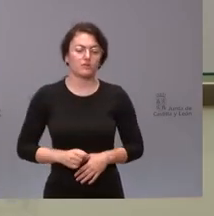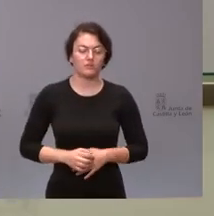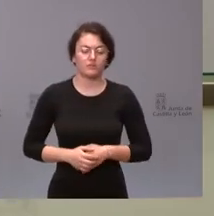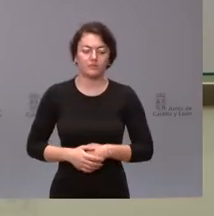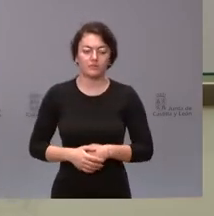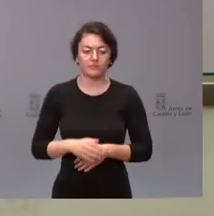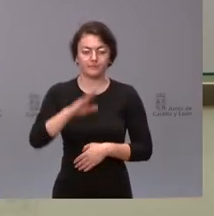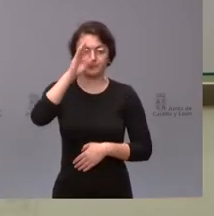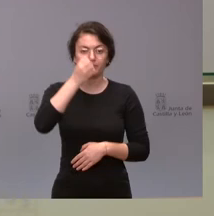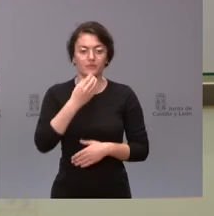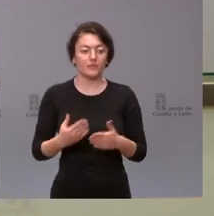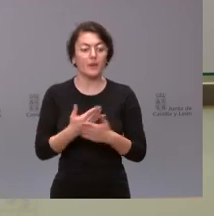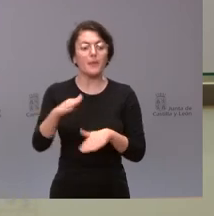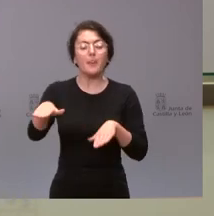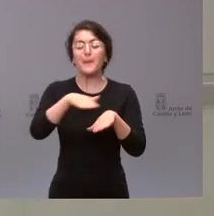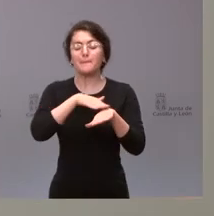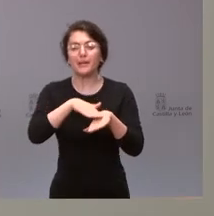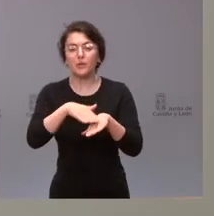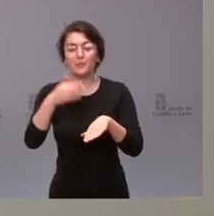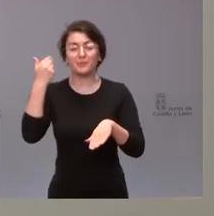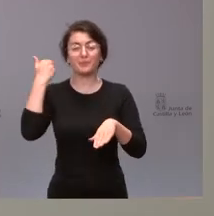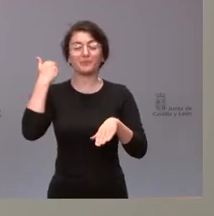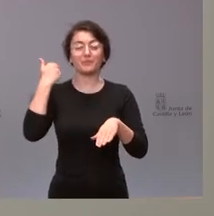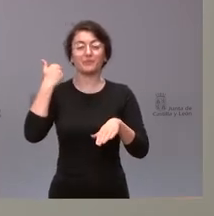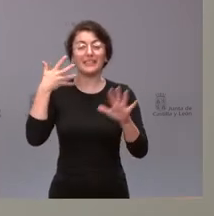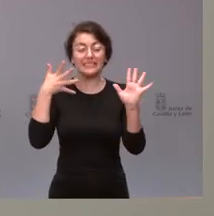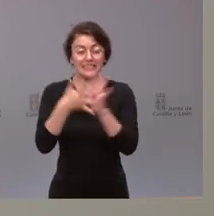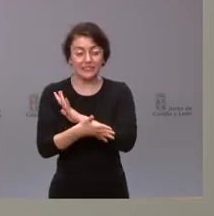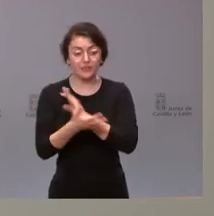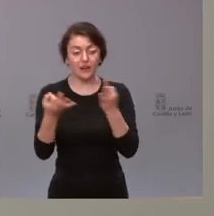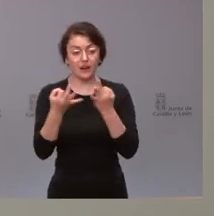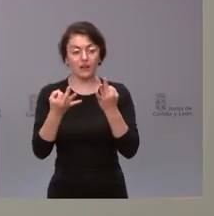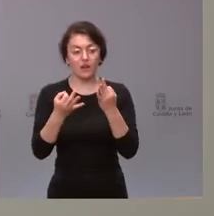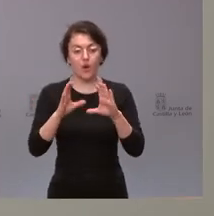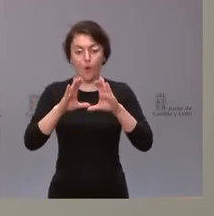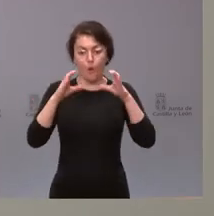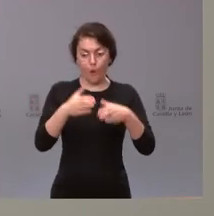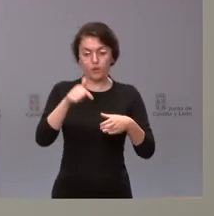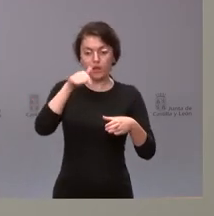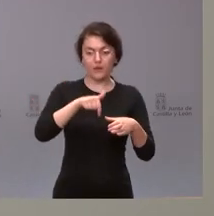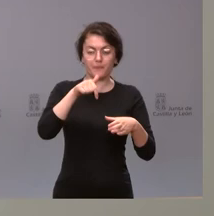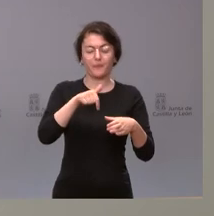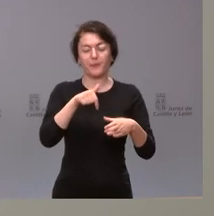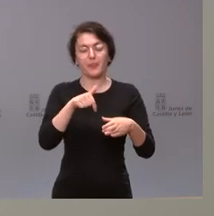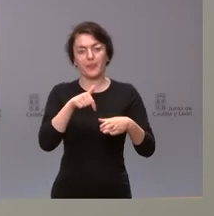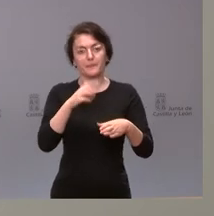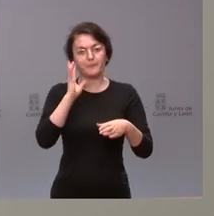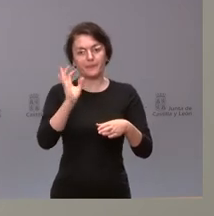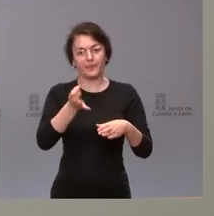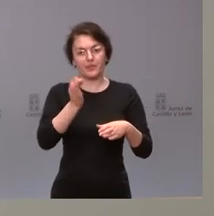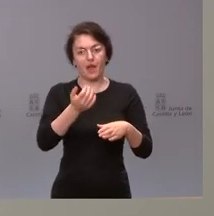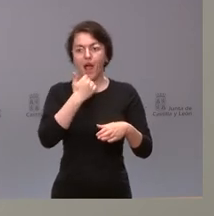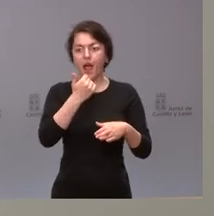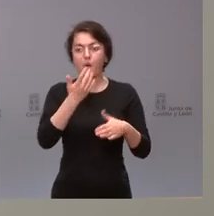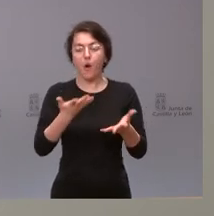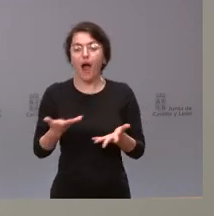Hola, buenos días, consejero. Y a estos efectos, la Junta sí que tiene algunas líneas de ayuda